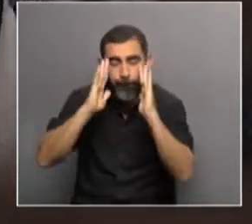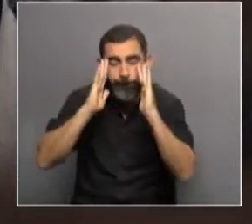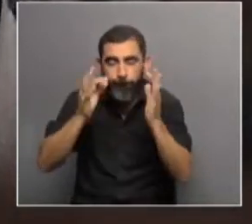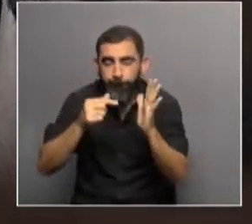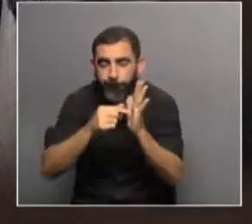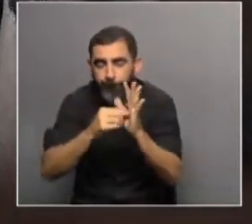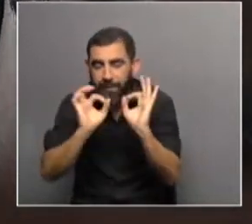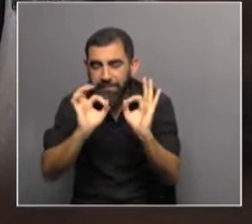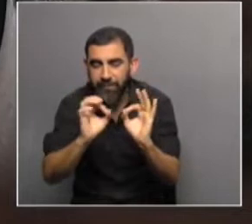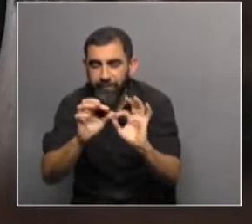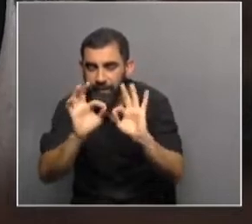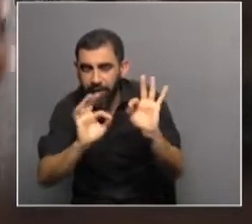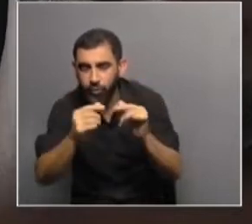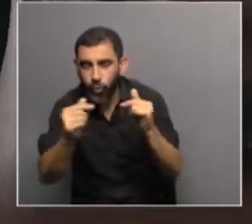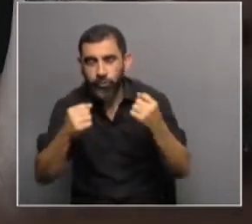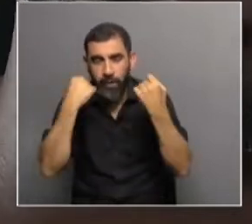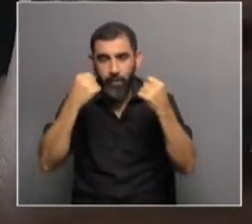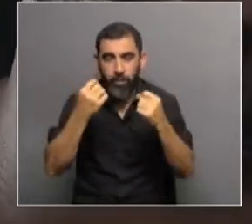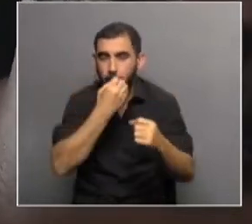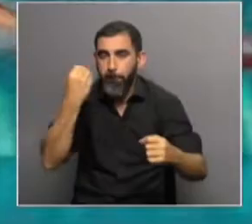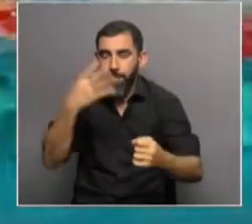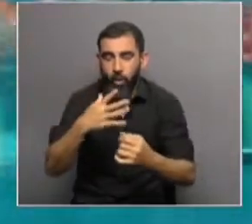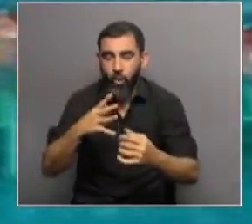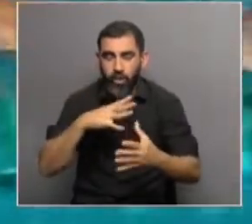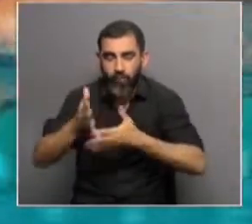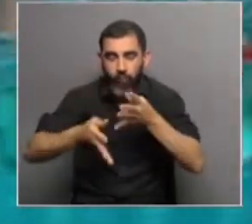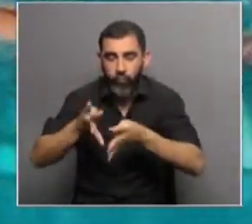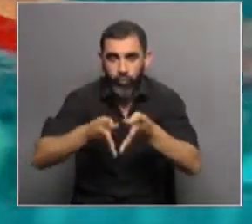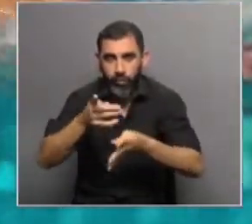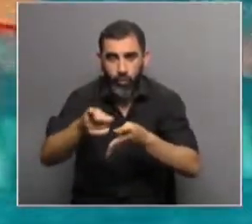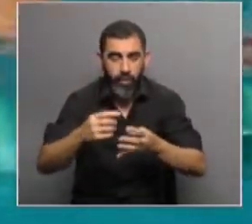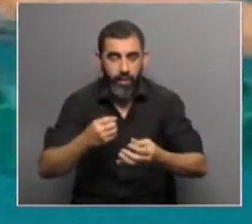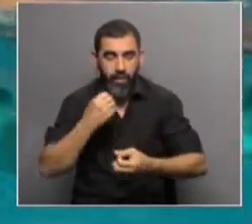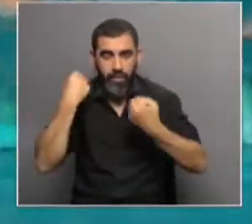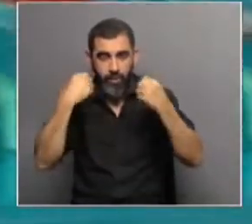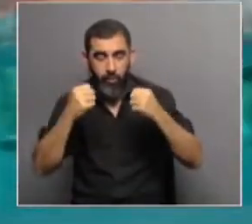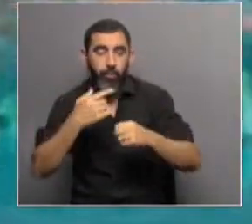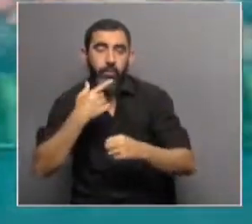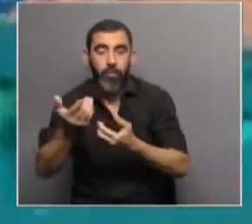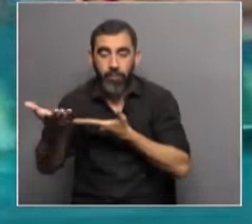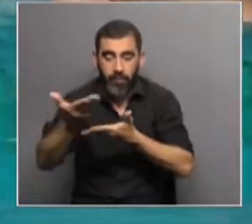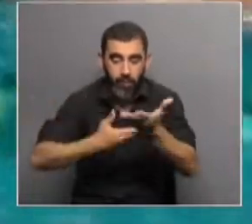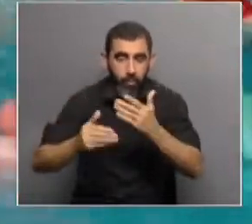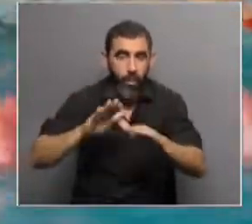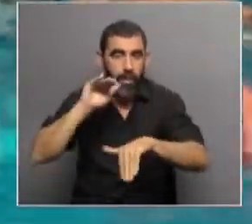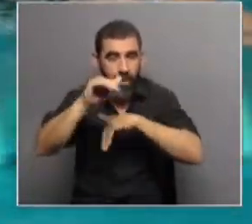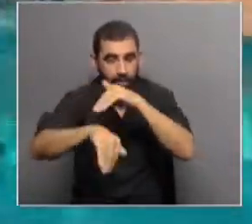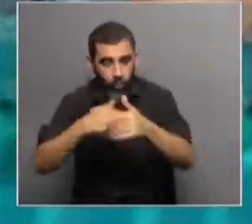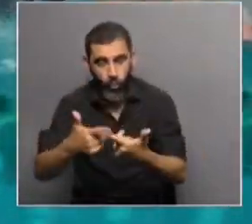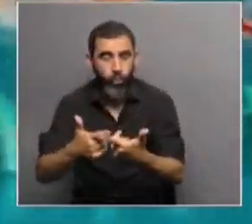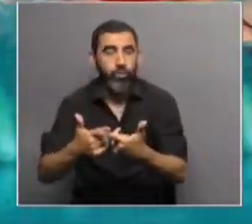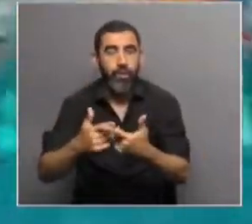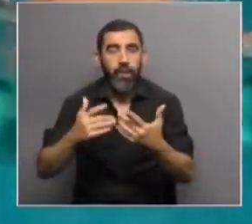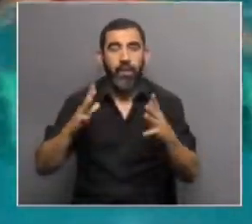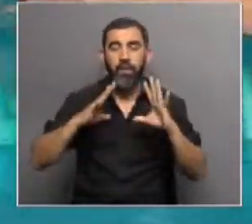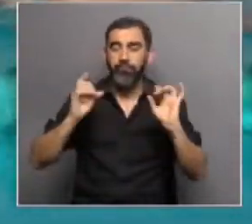del deporte que generan mayor rendimiento y bienestar en ese lugar donde se está. Se trabaja la interacción entrenador-deportista, los climas